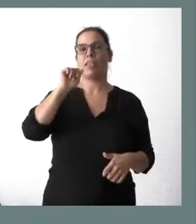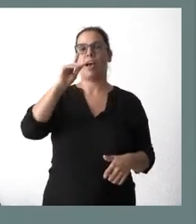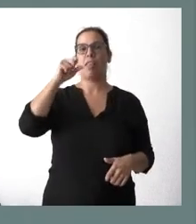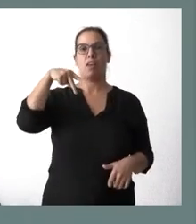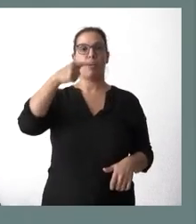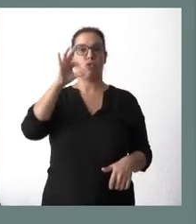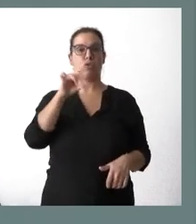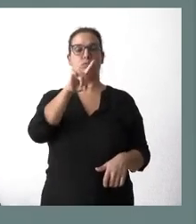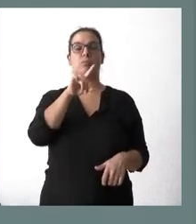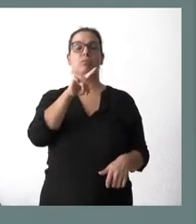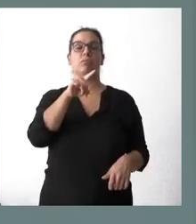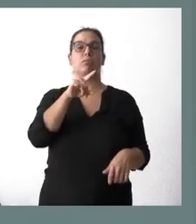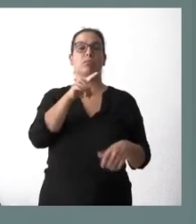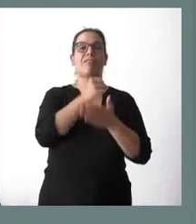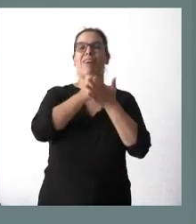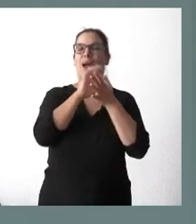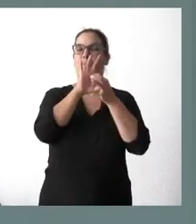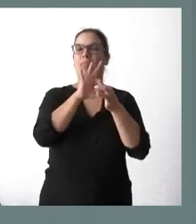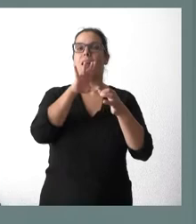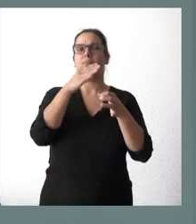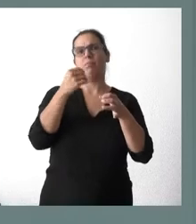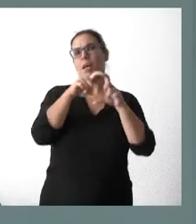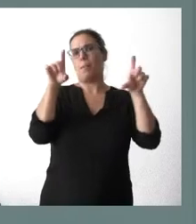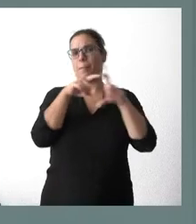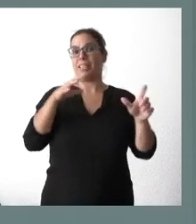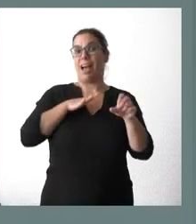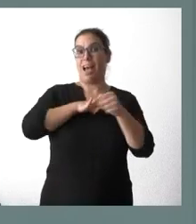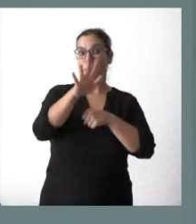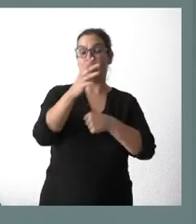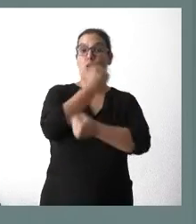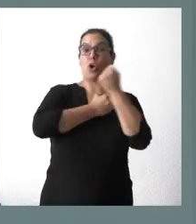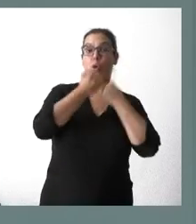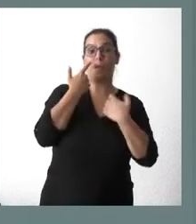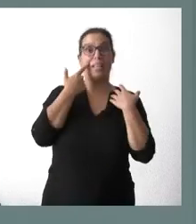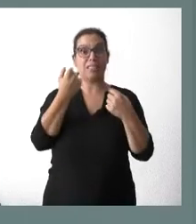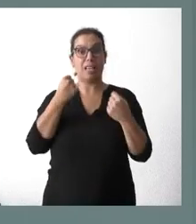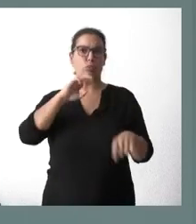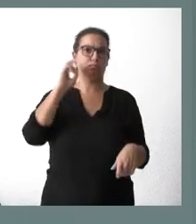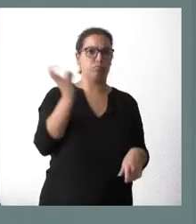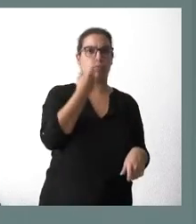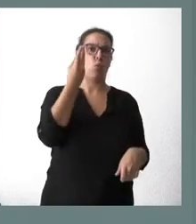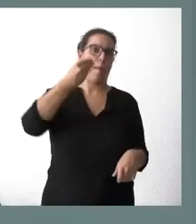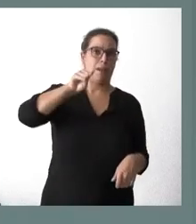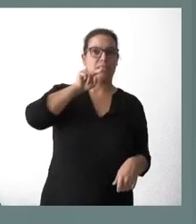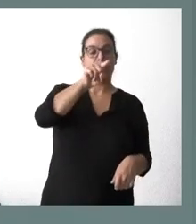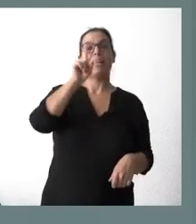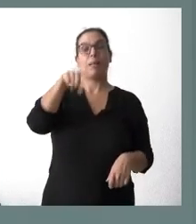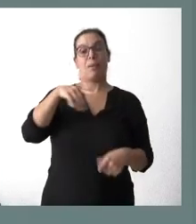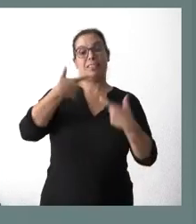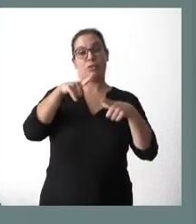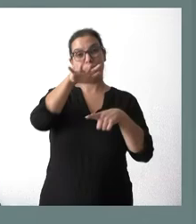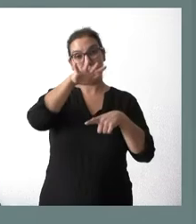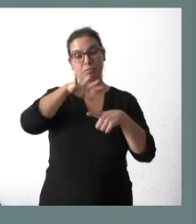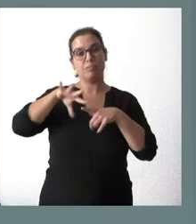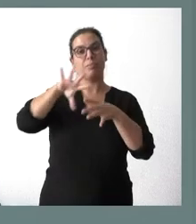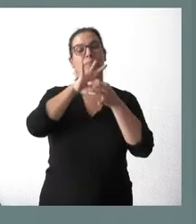volumen ya importante de empresas de ámbitos de la economía y de la salud que tenemos en Castilla y León y que también hay en León, tanto